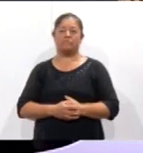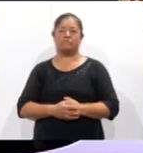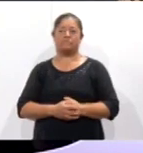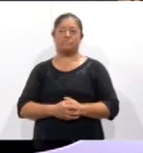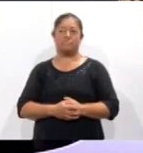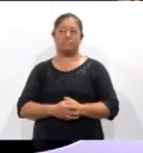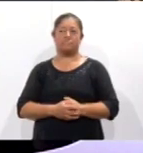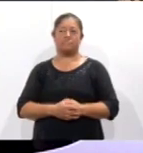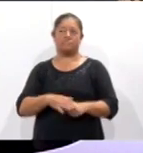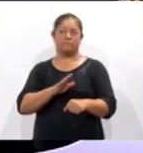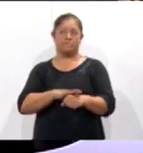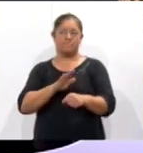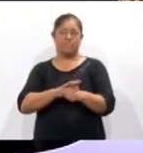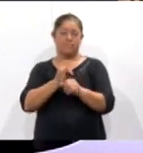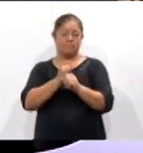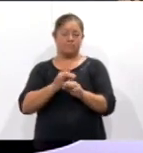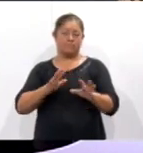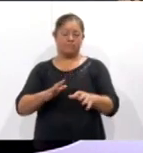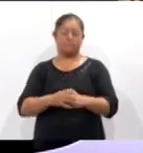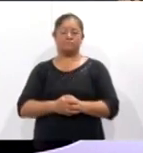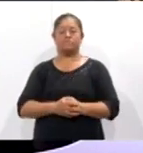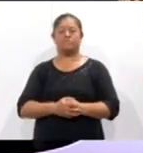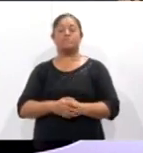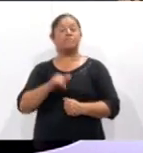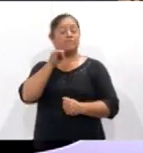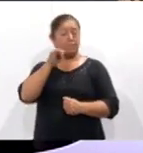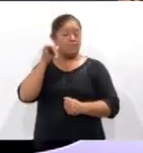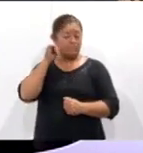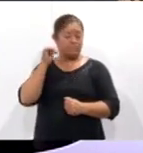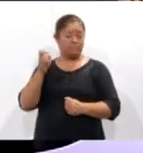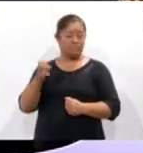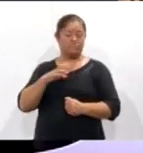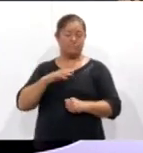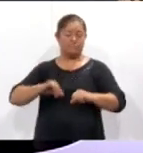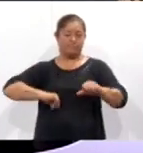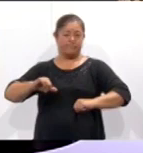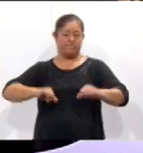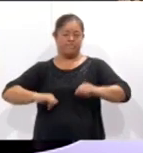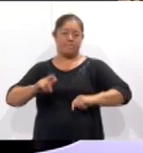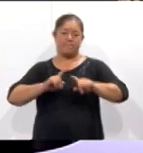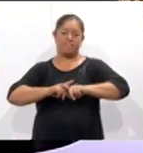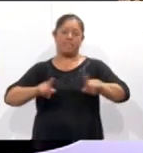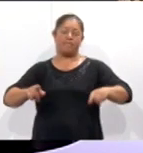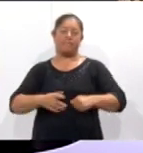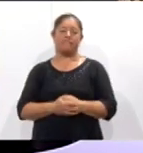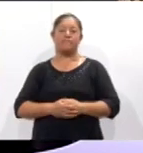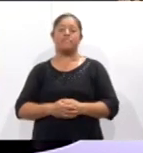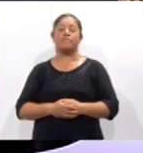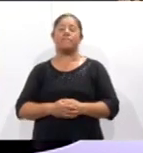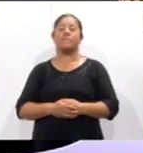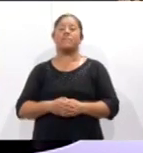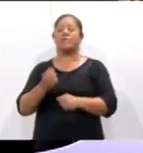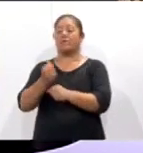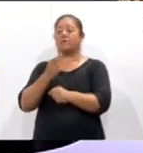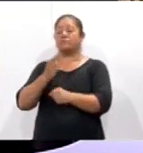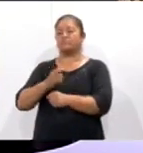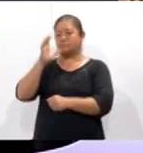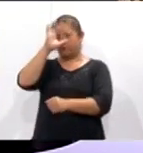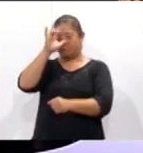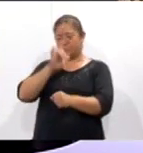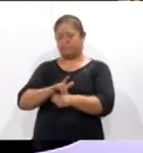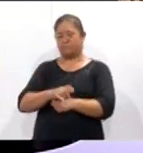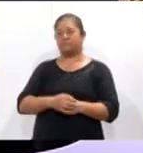En más información cultural, el día de ayer se realizaron diversas actividades en el Palacio de la Cultura. Esto como